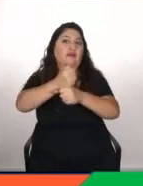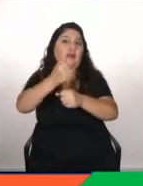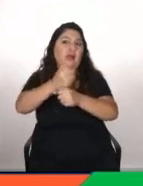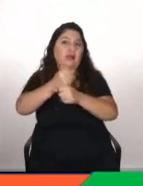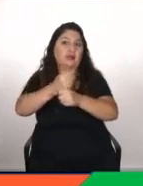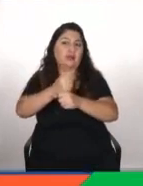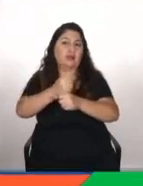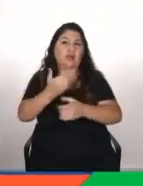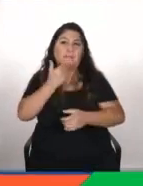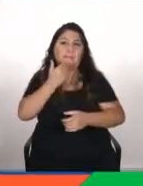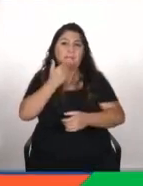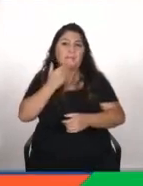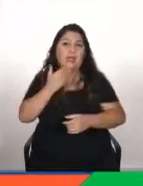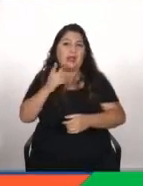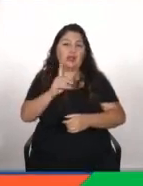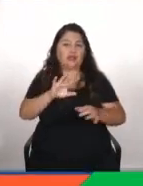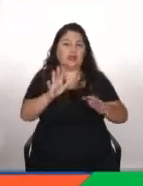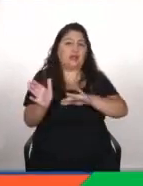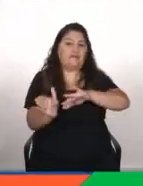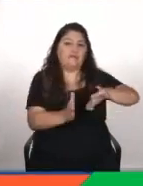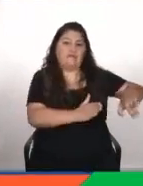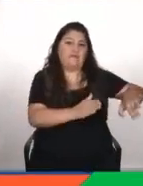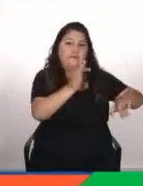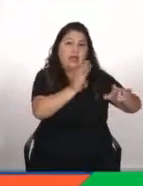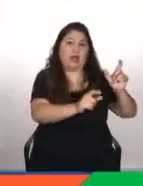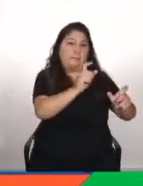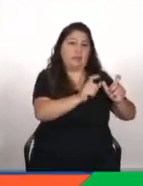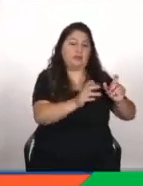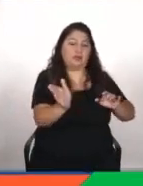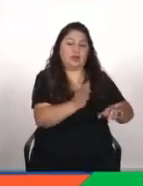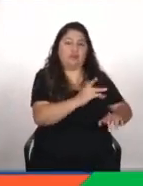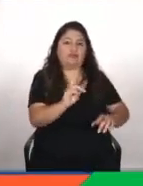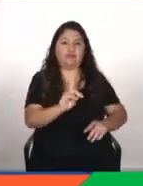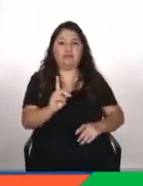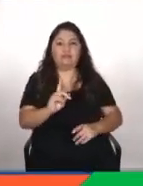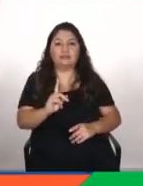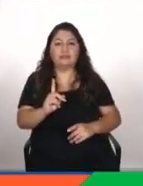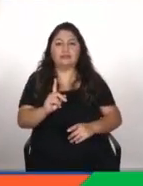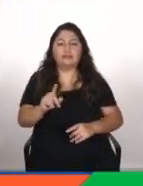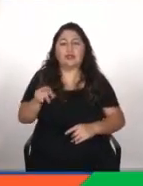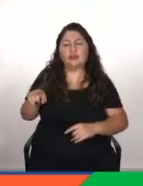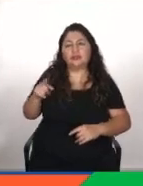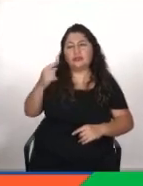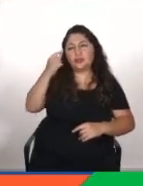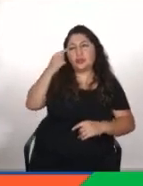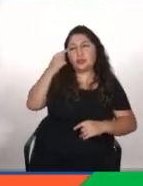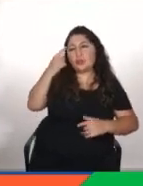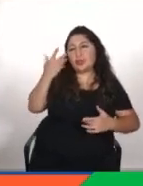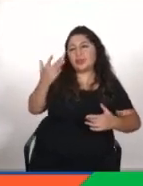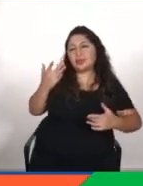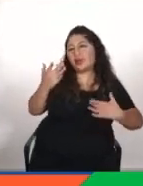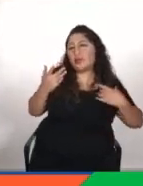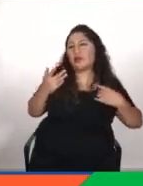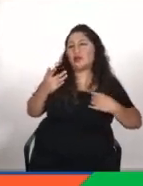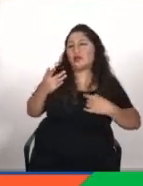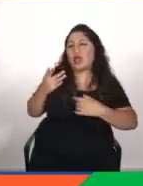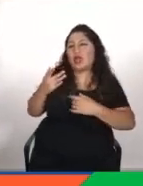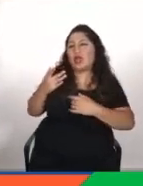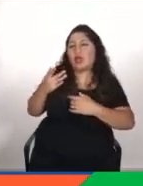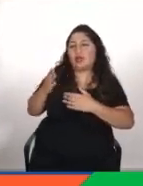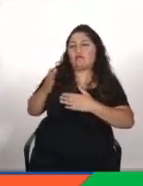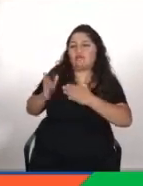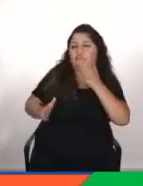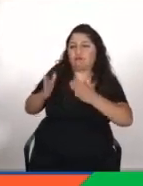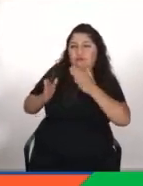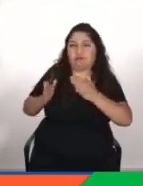o sea en ese sentido tú no ves posible que un tema así como de película un futuro distópico donde las máquinas no gobiernan